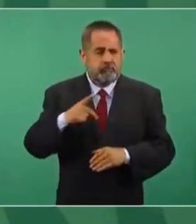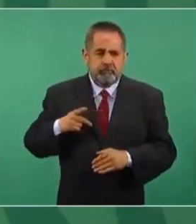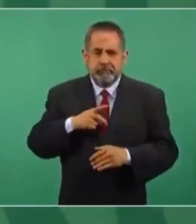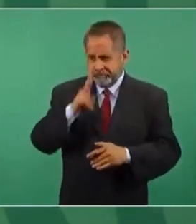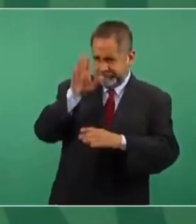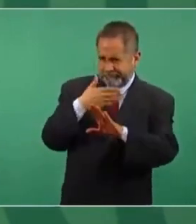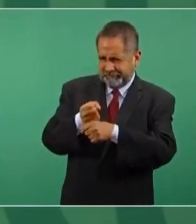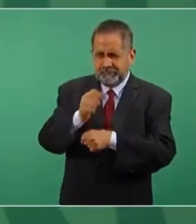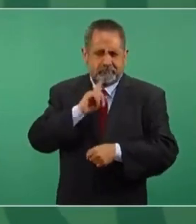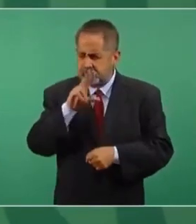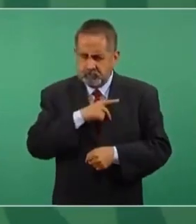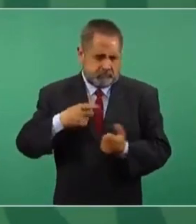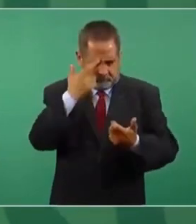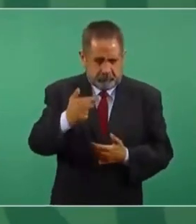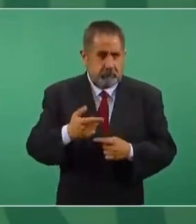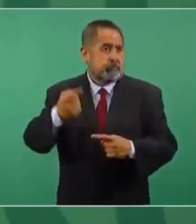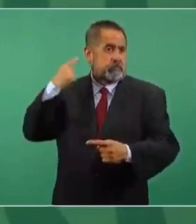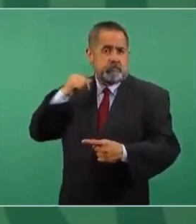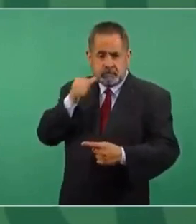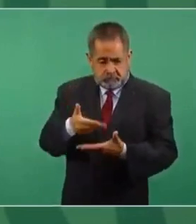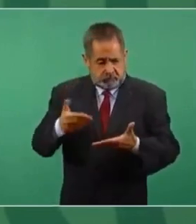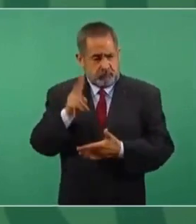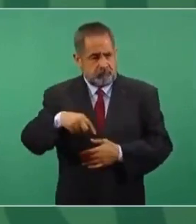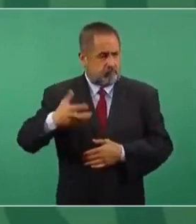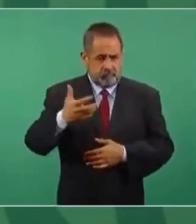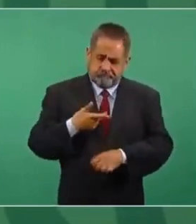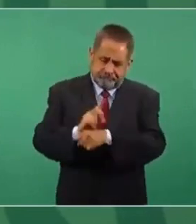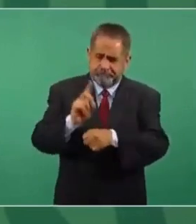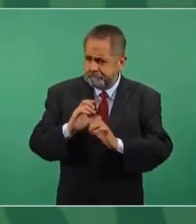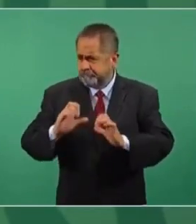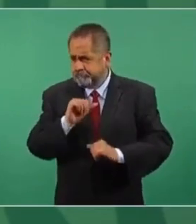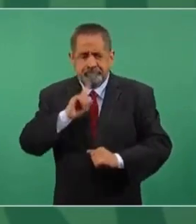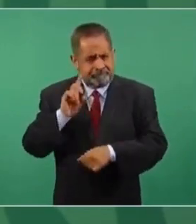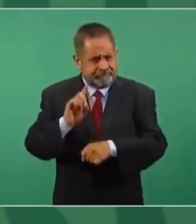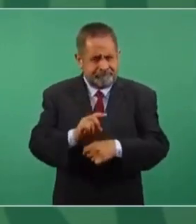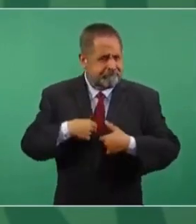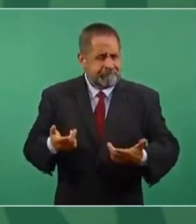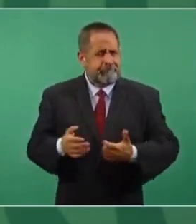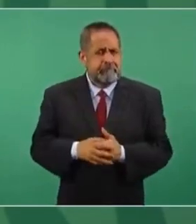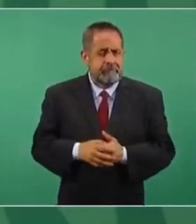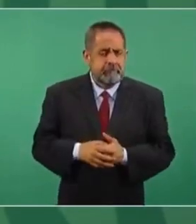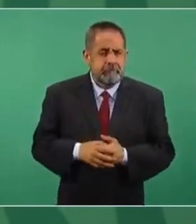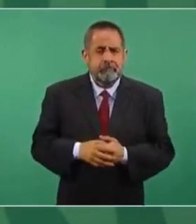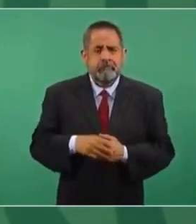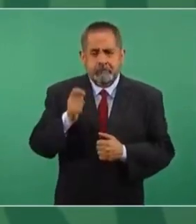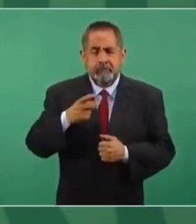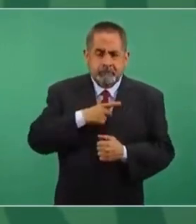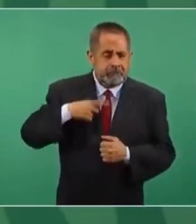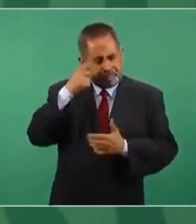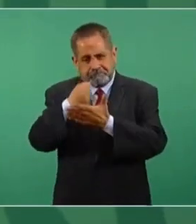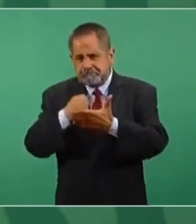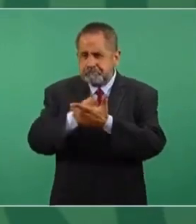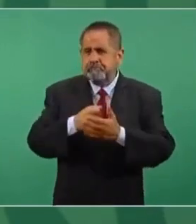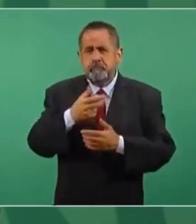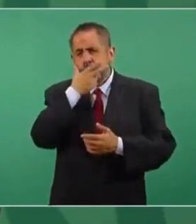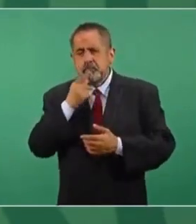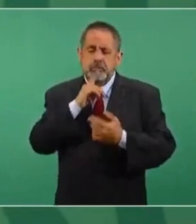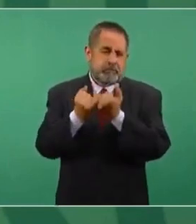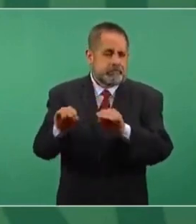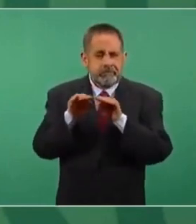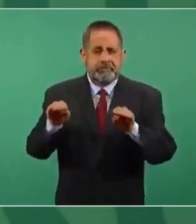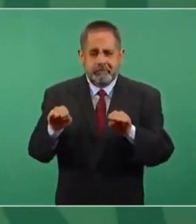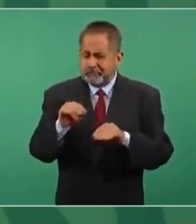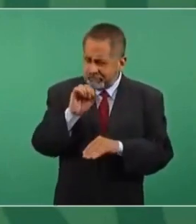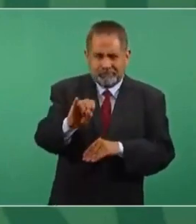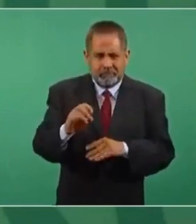mujeres, lo que estamos haciendo, como nunca, todos los días, desde luego que se tiene que luchar por la igualdad de hombres y mujeres,